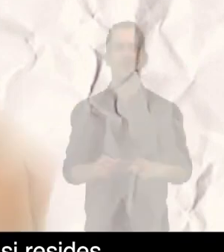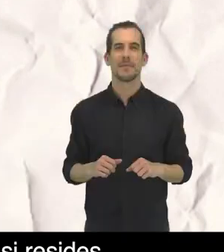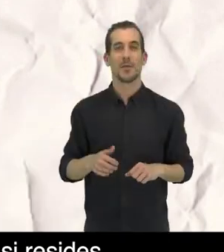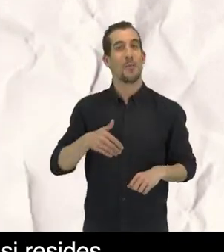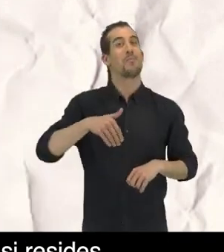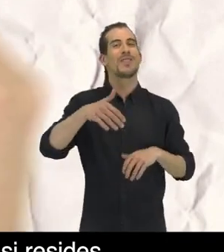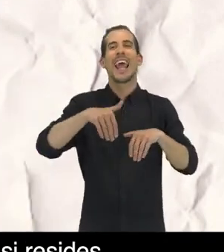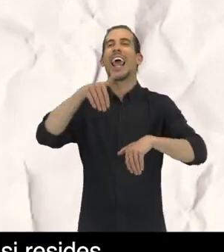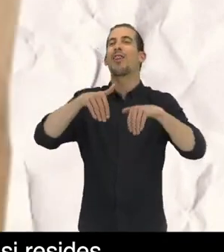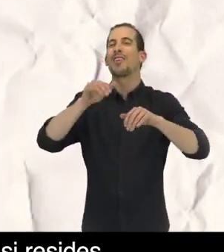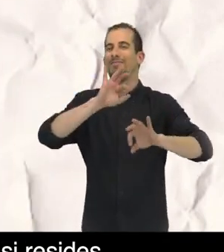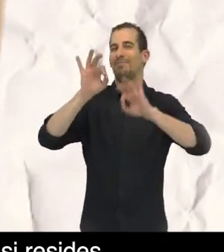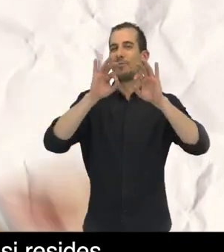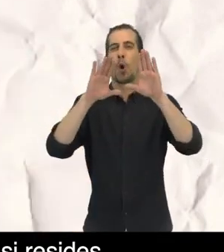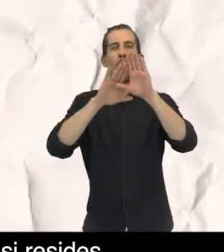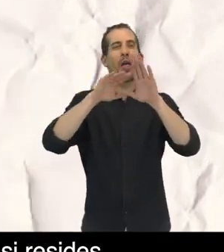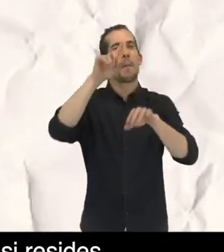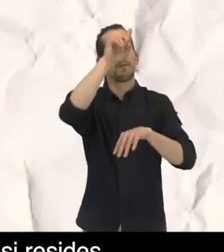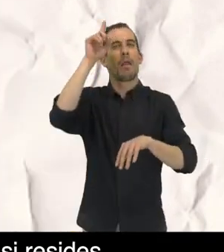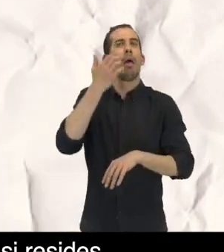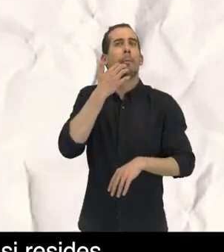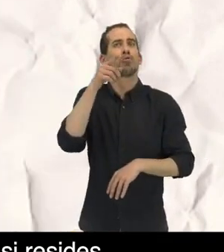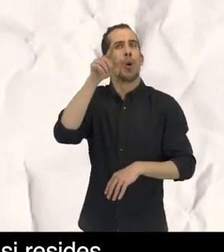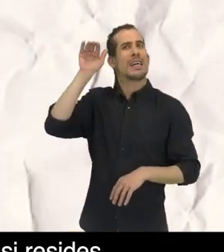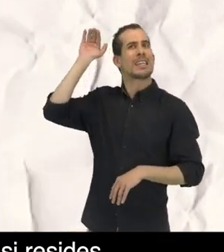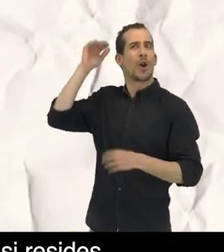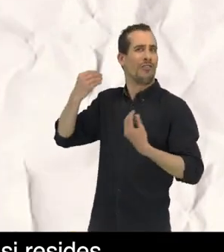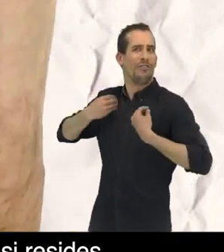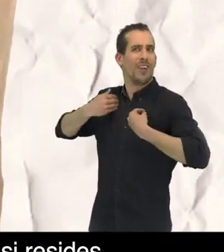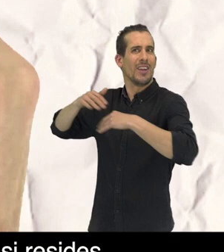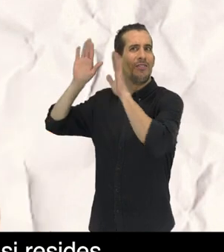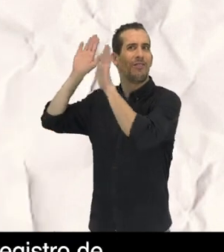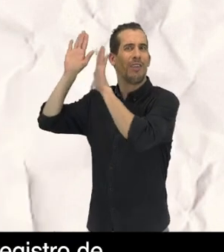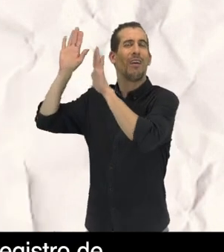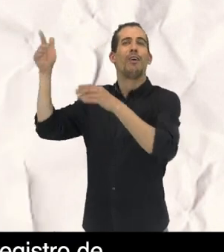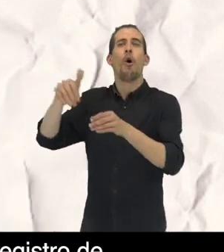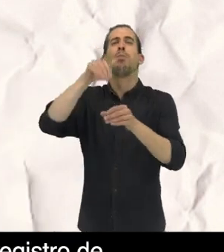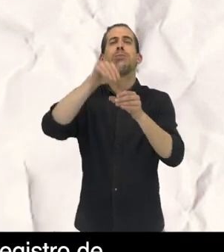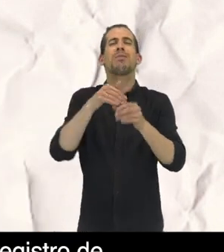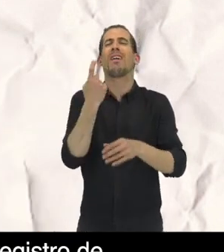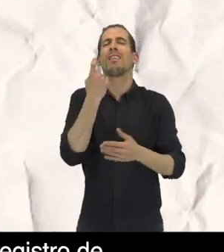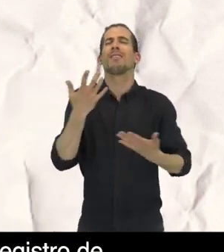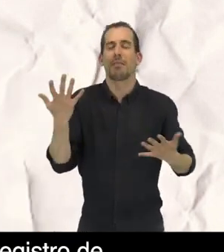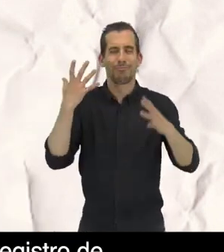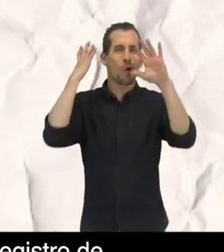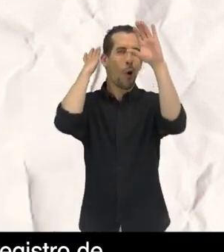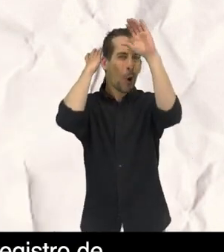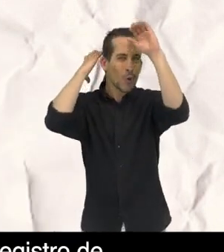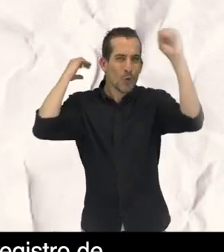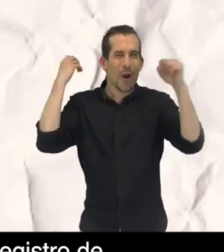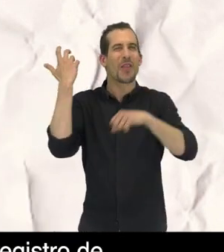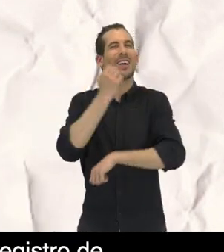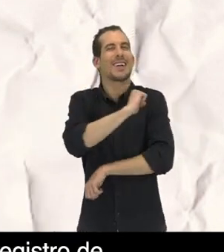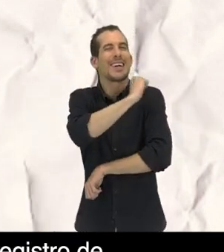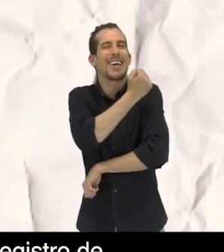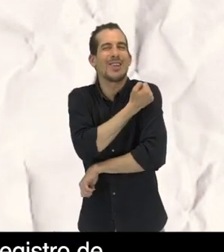Para votar en las elecciones a la Asamblea de Madrid, si resides permanentemente en el extranjero, es necesario que estés de alta como residente en el